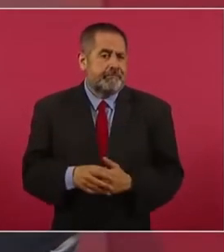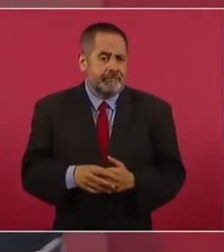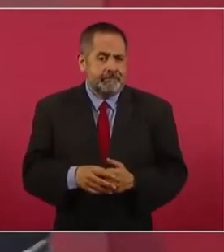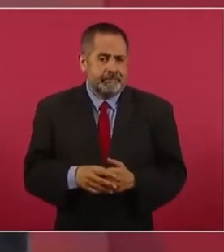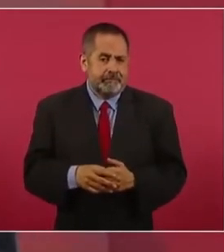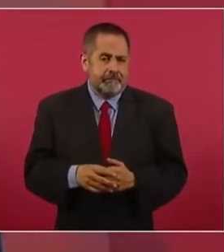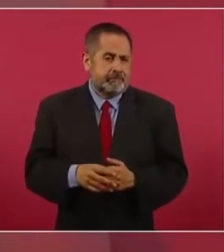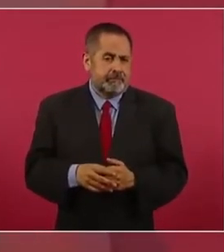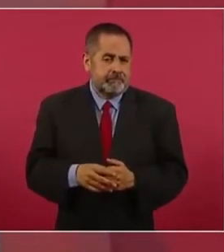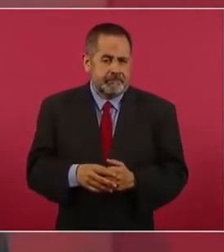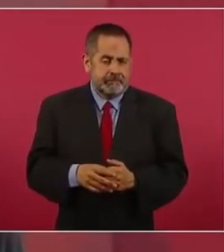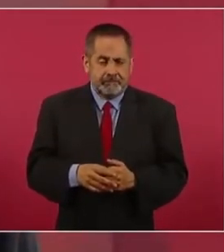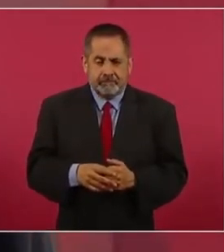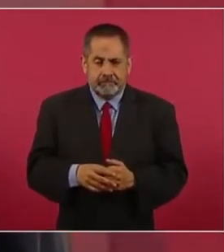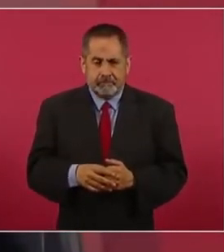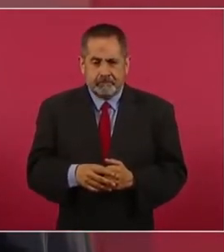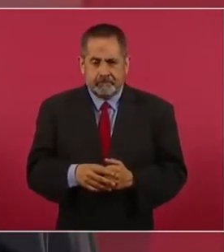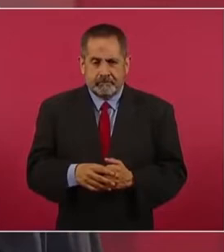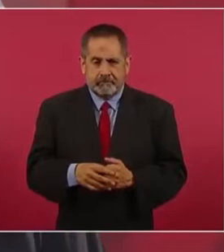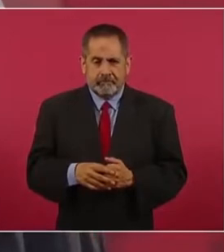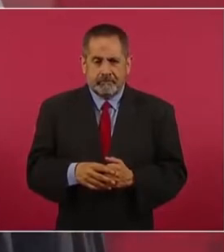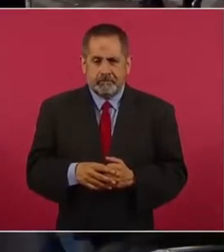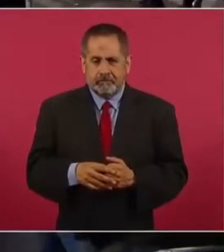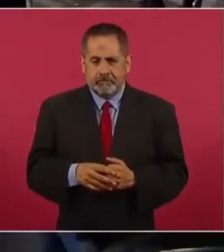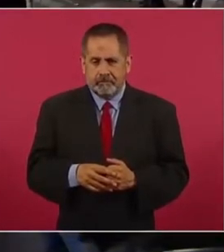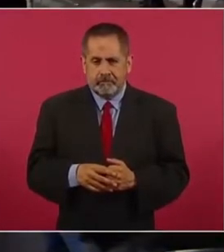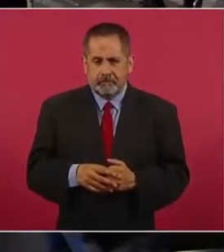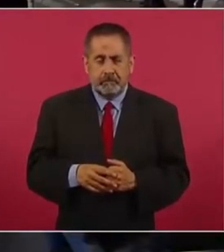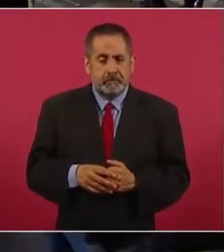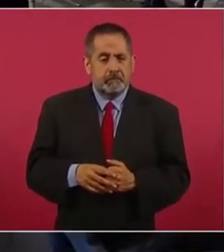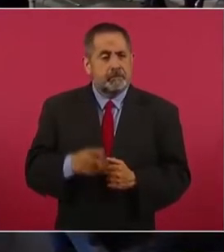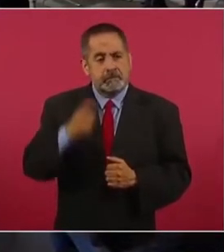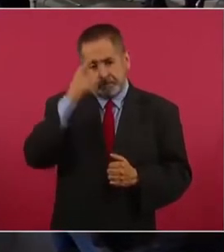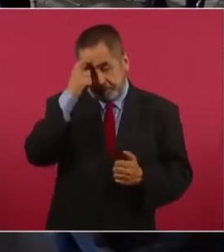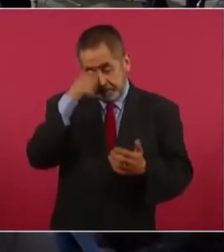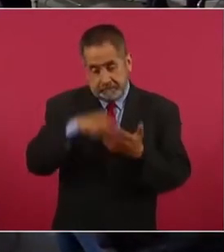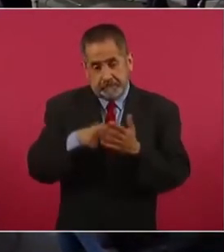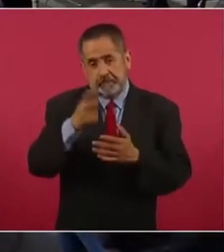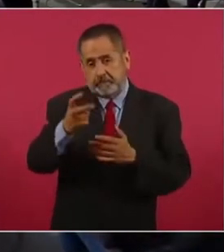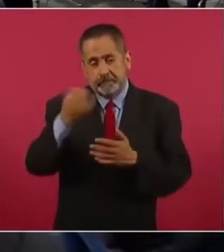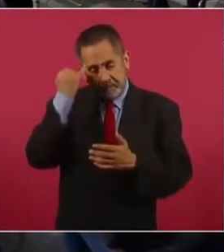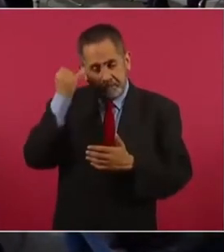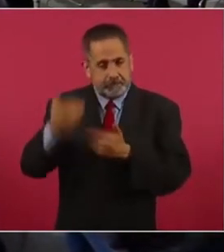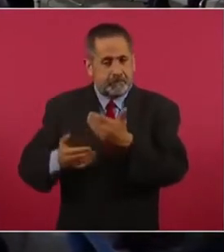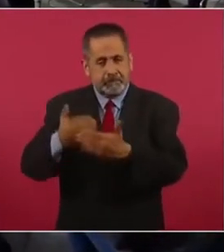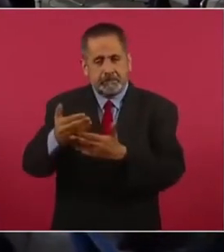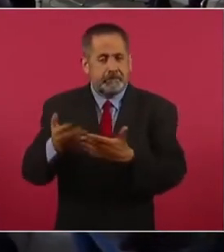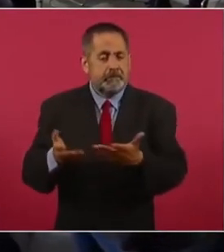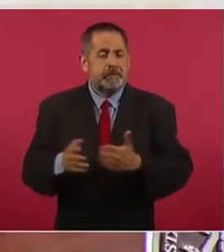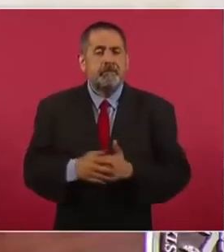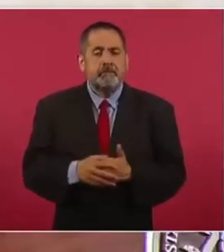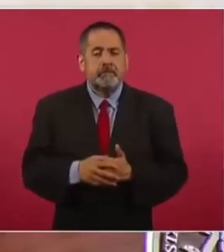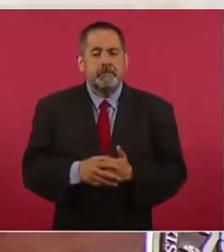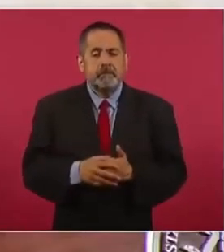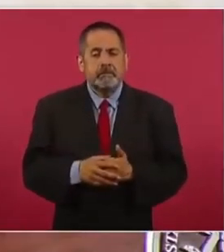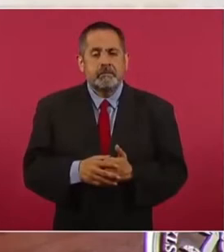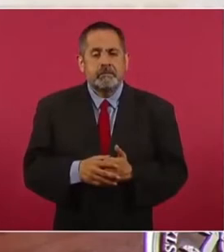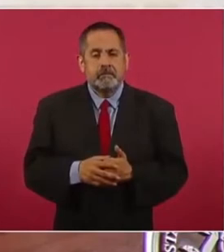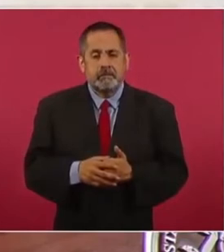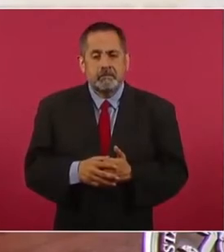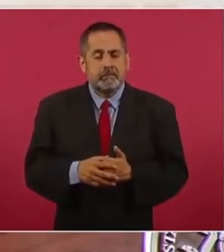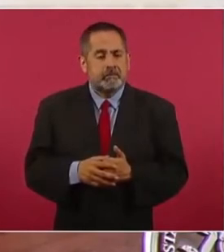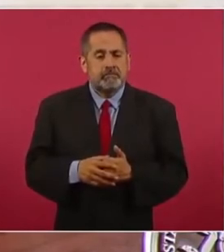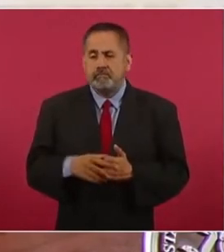creo que esa es la corriente de pensamiento que debemos todos